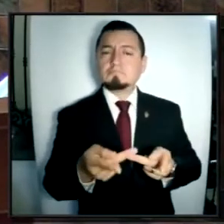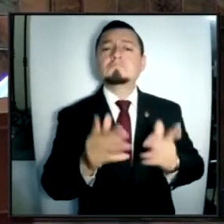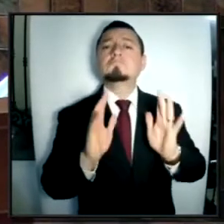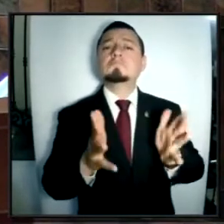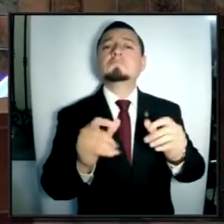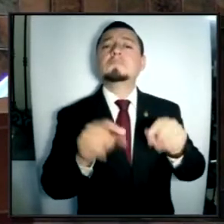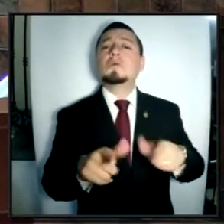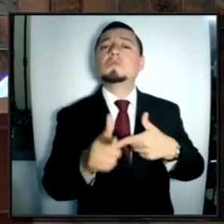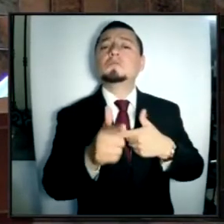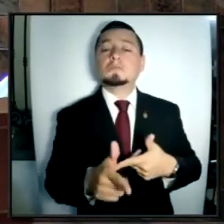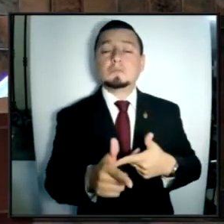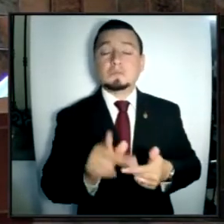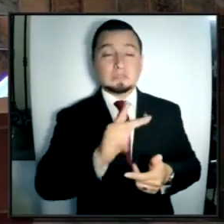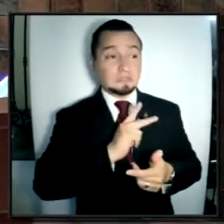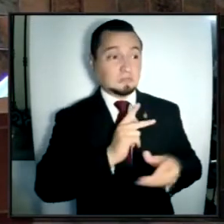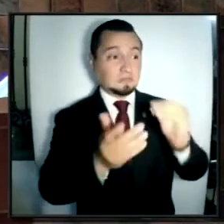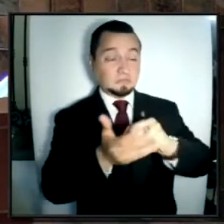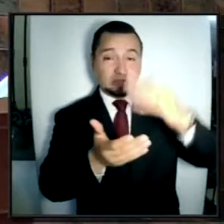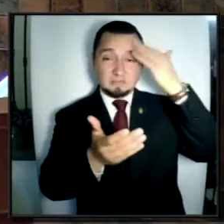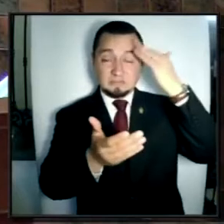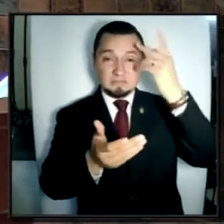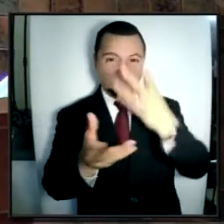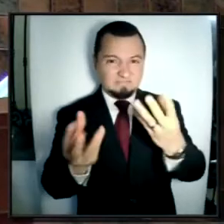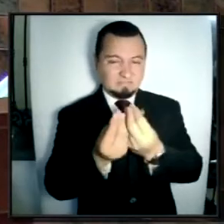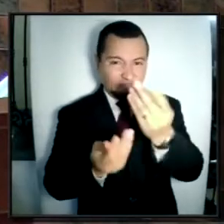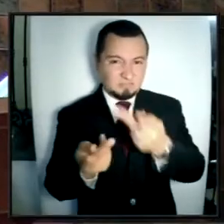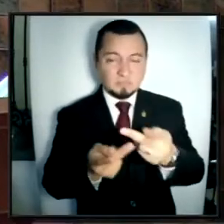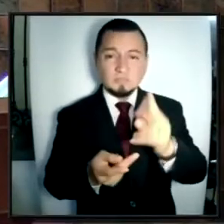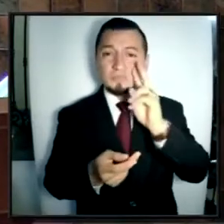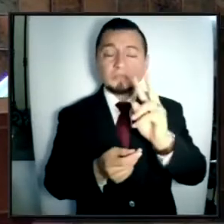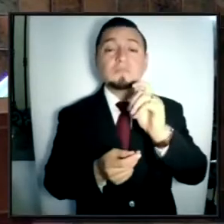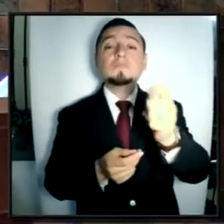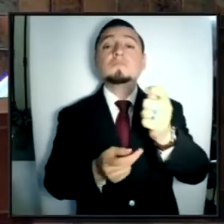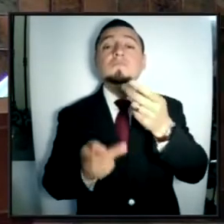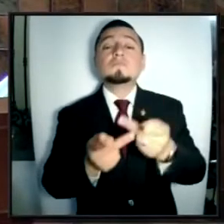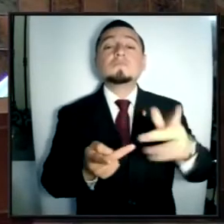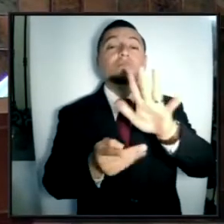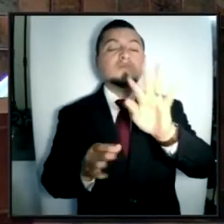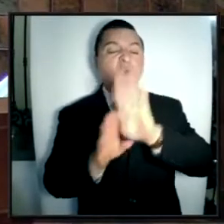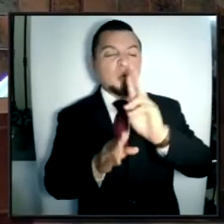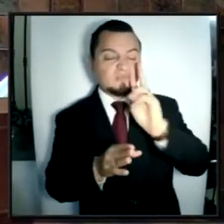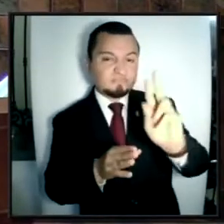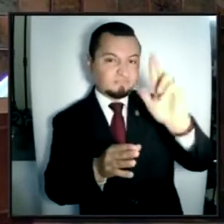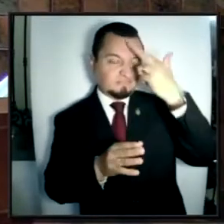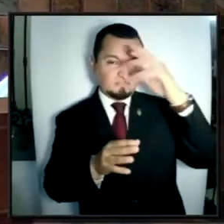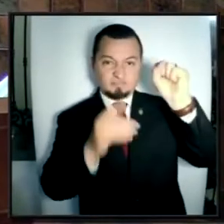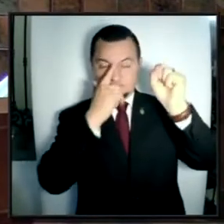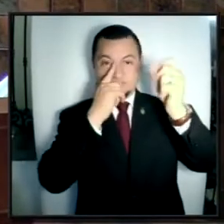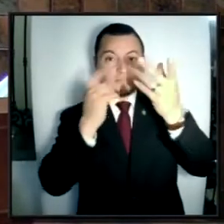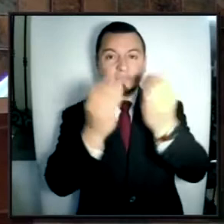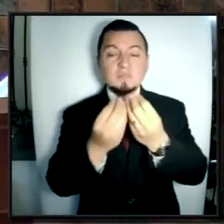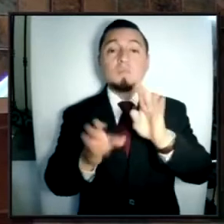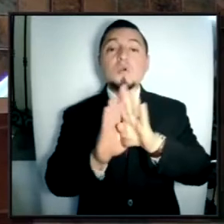perdido. Desde el Grupo Parlamentario del PRI vemos como un riesgo muy grande esta nueva tendencia global, discursos de odio